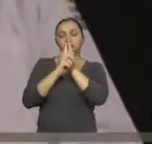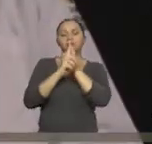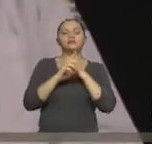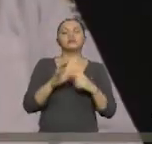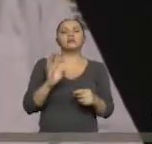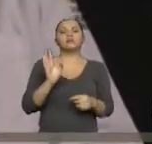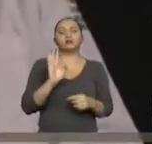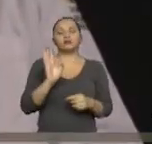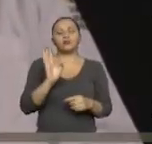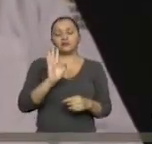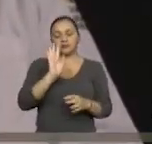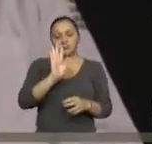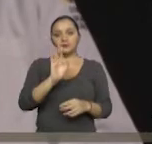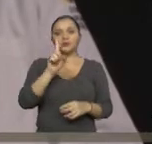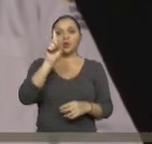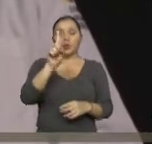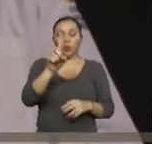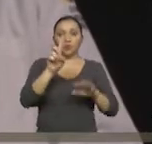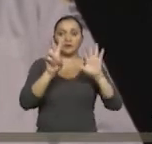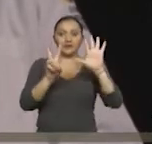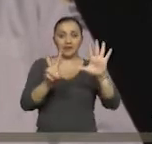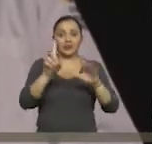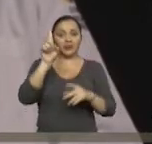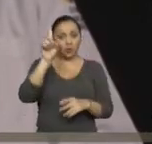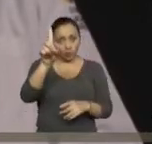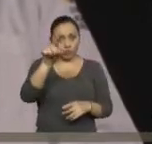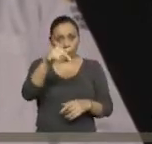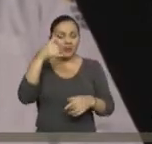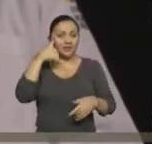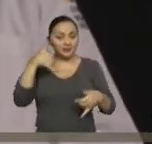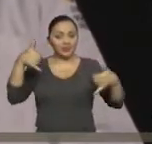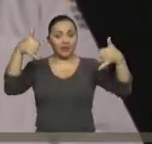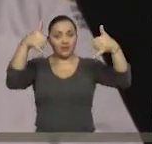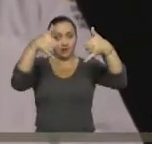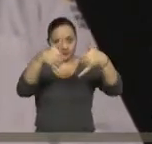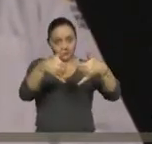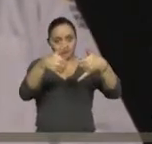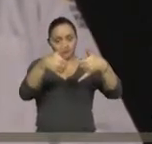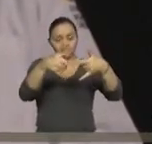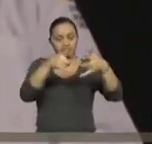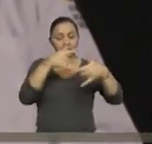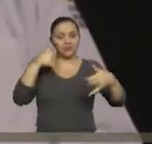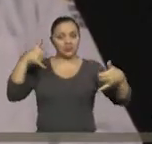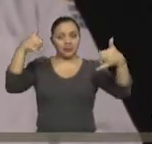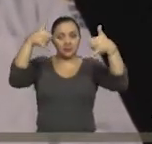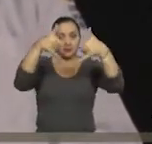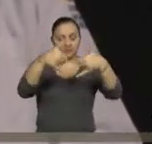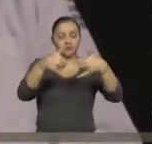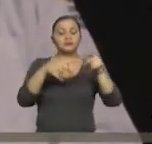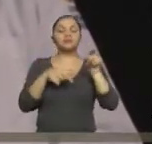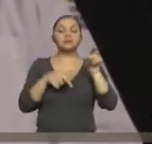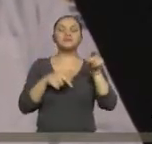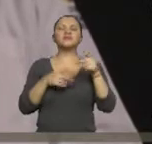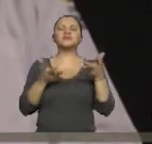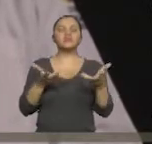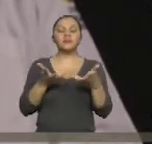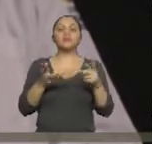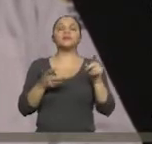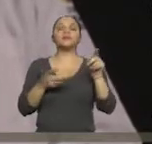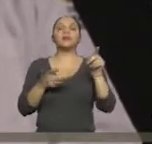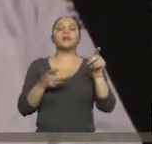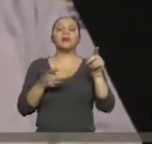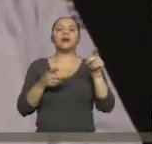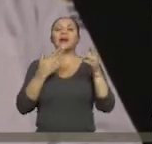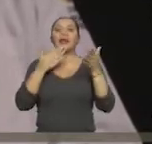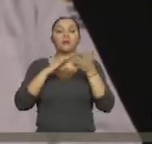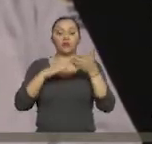bueno, en el llamado al 171, en el call center realmente, ellos mandan al, si es que es